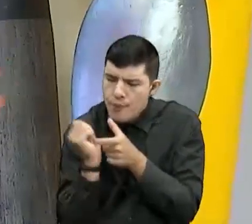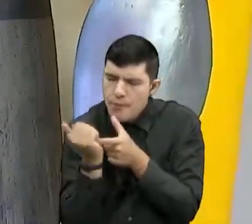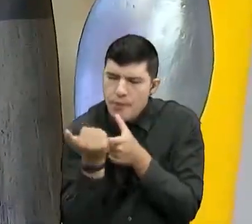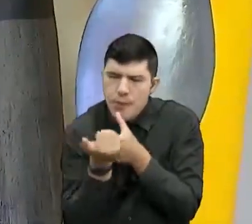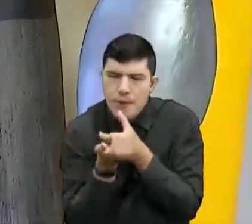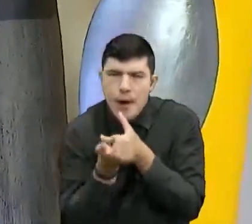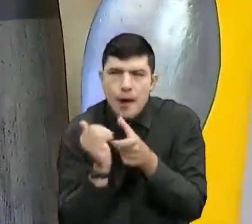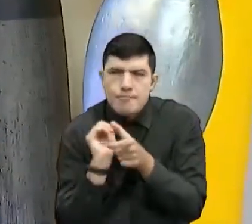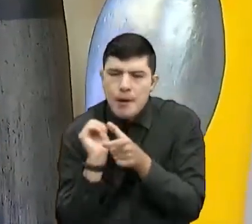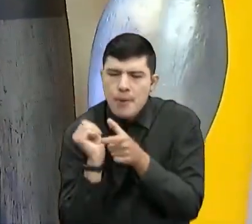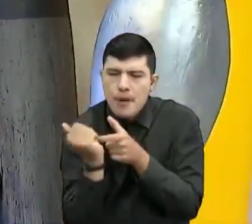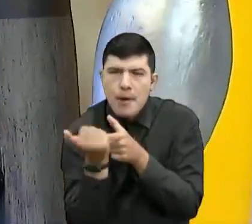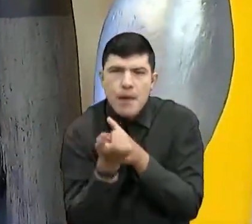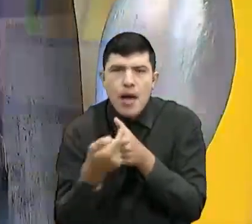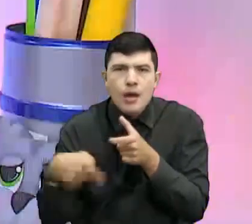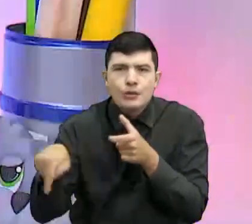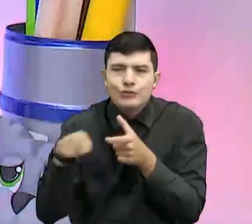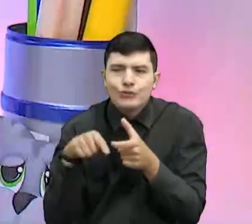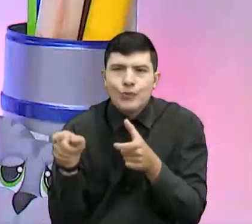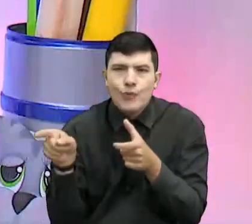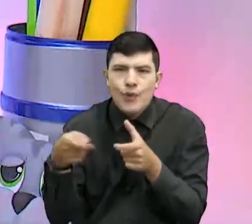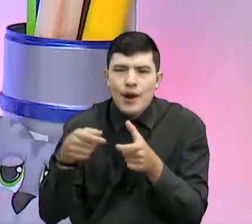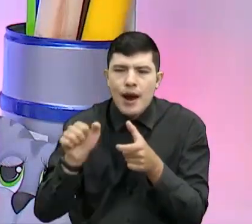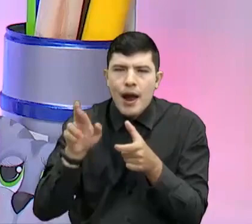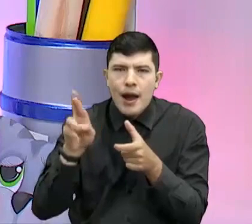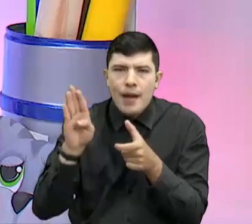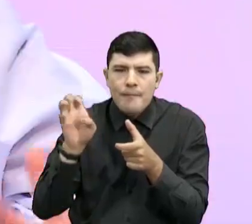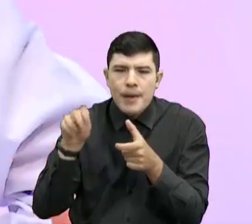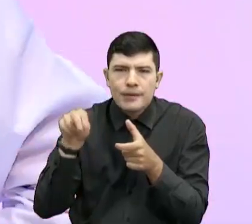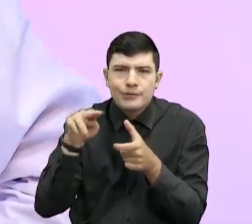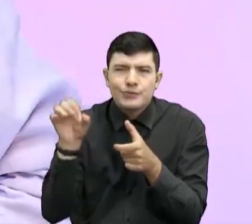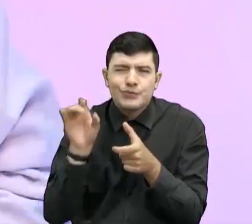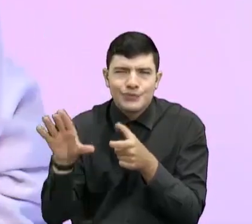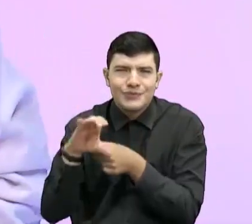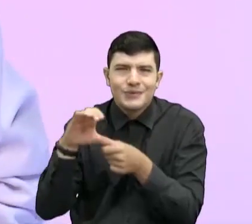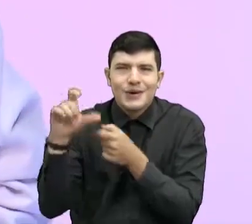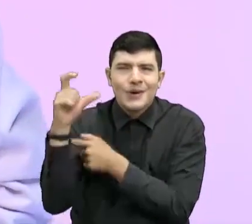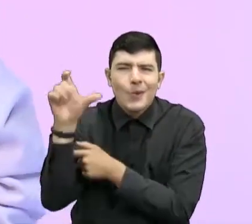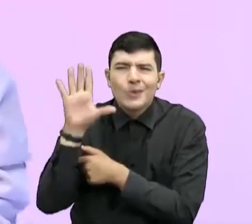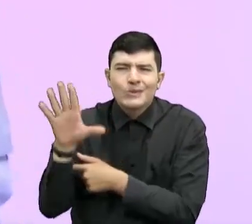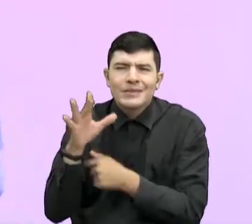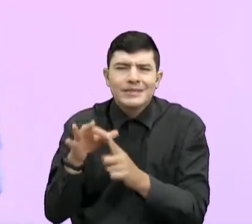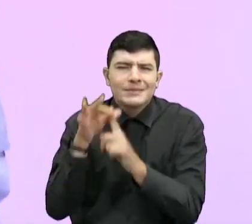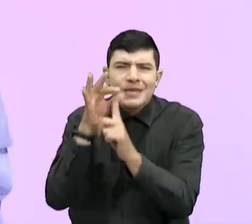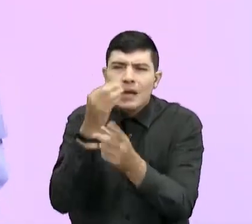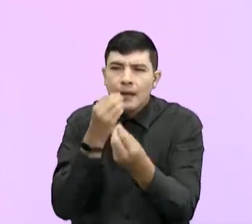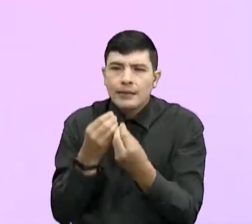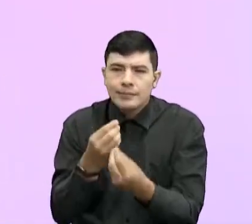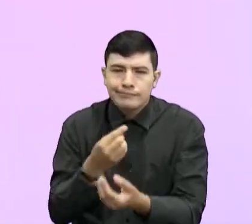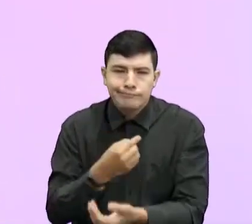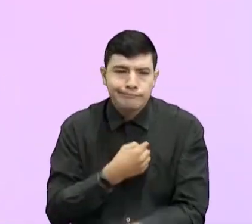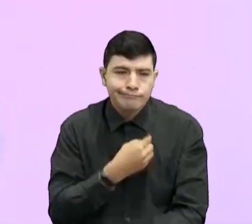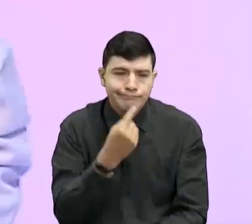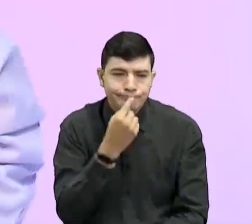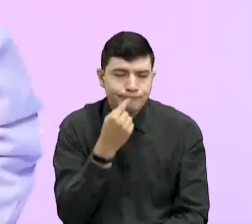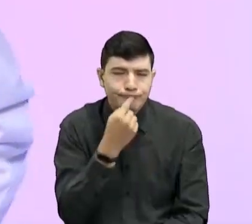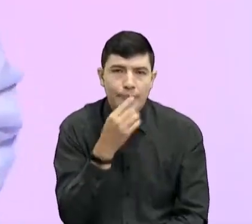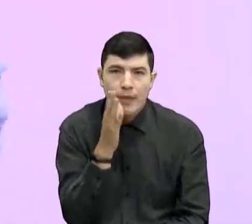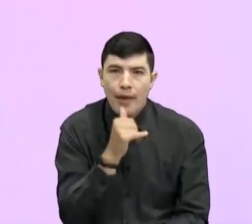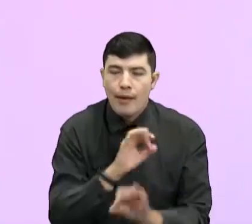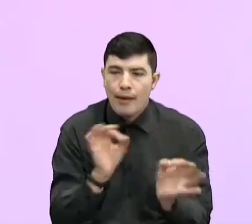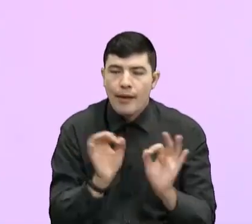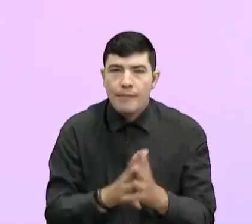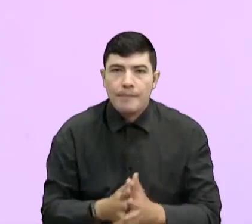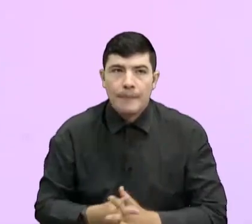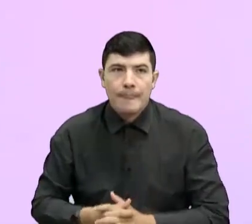triste en realidad. Mi querido doctor, gracias por acompañar. ¿Ahorita sigue con nosotros? Lamentablemente me acaba de llamar el profesor Francisco y dice